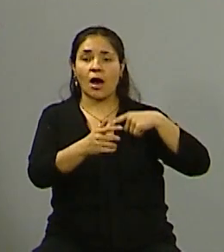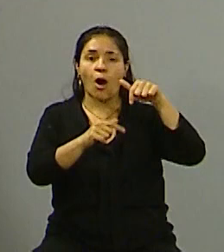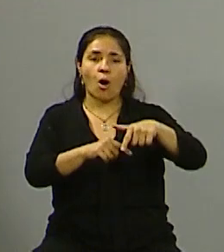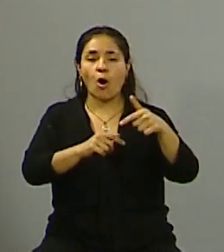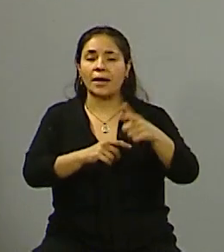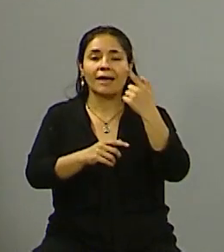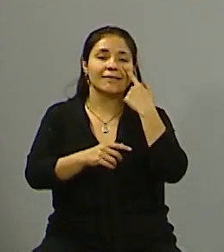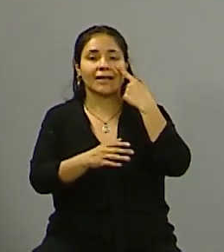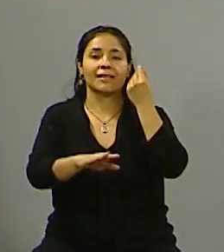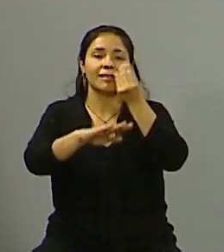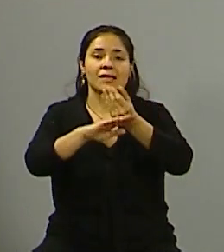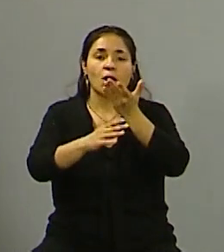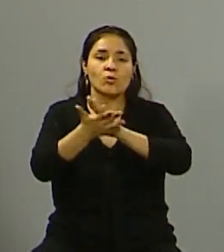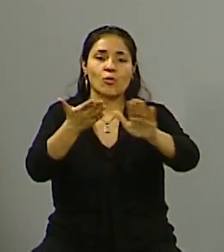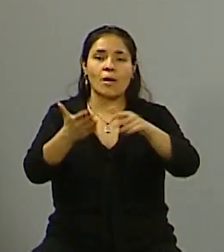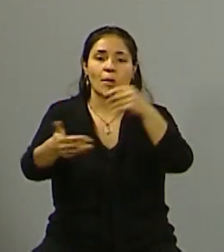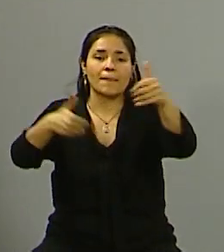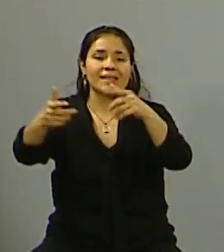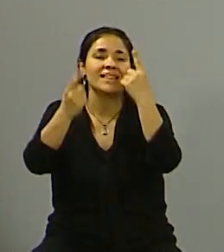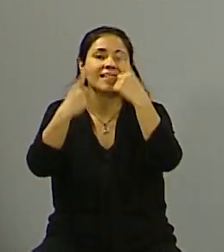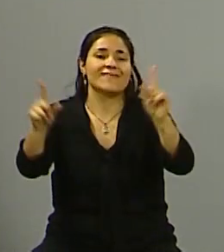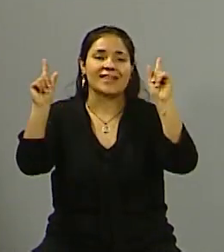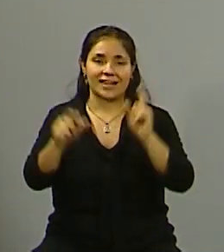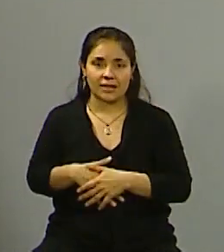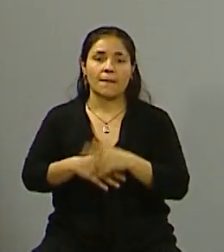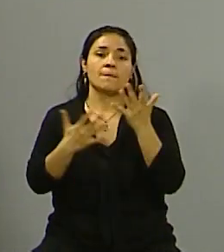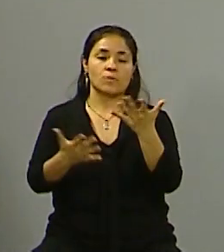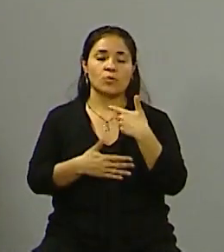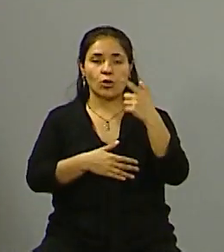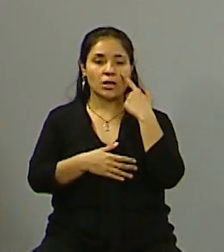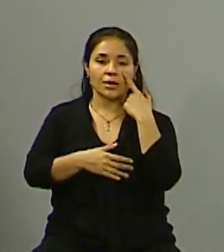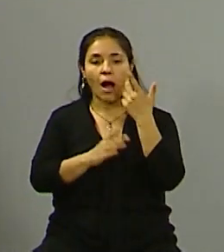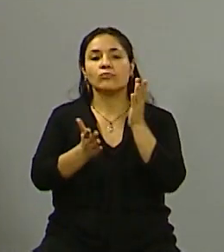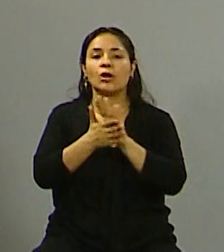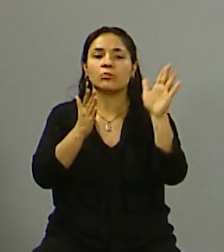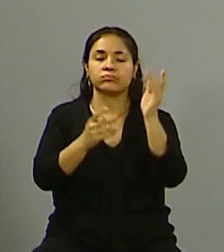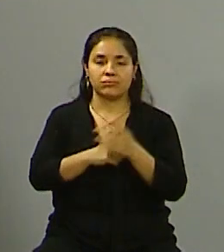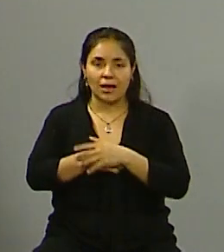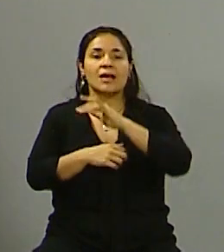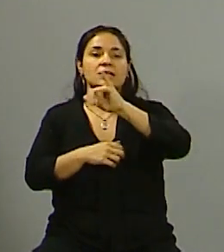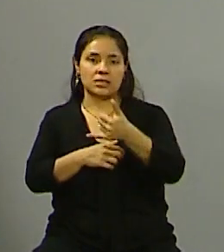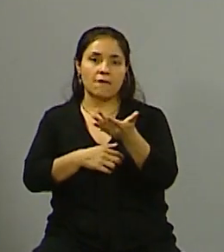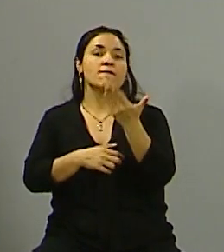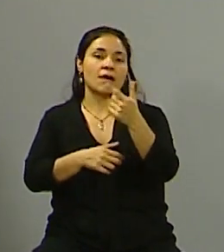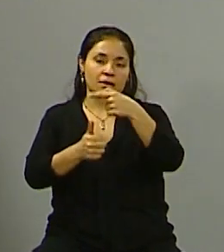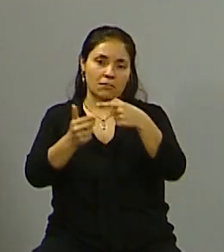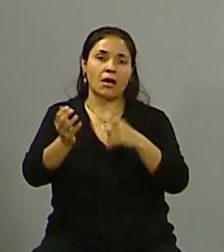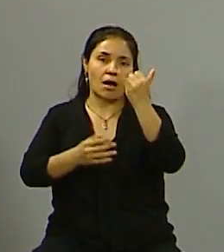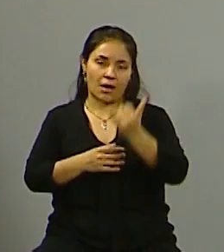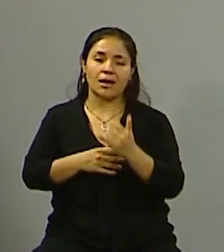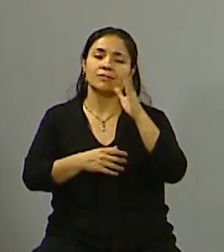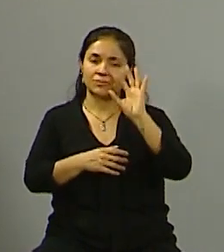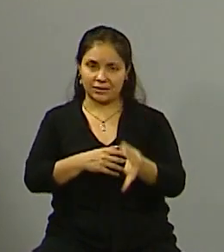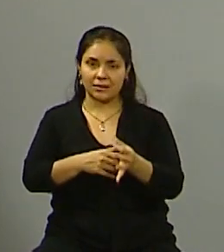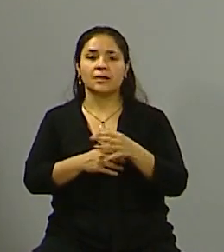municipio siempre ha ido actualizándose en esa prestación. Por supuesto hay muchas cosas que faltan, cuando uno, como bien lo describías